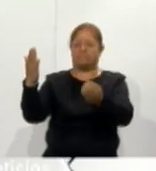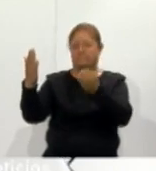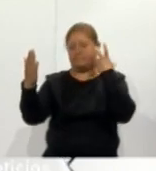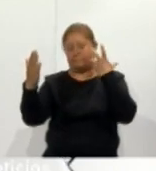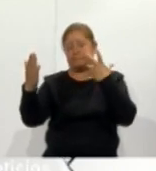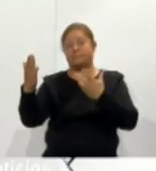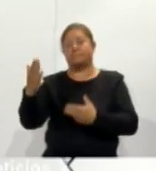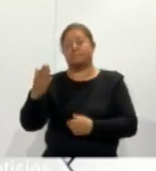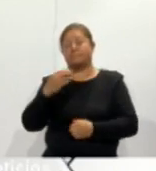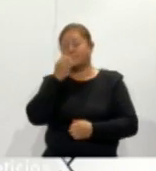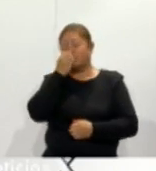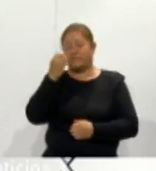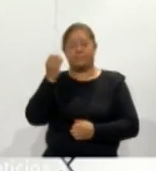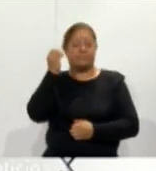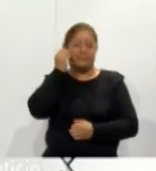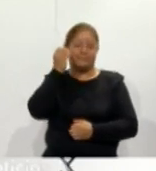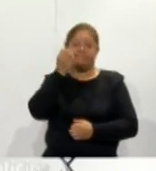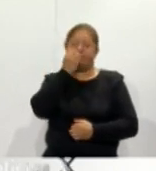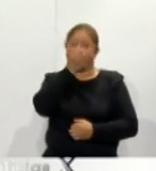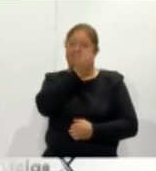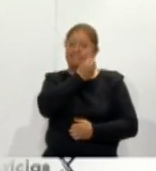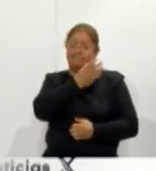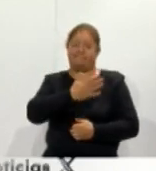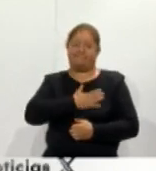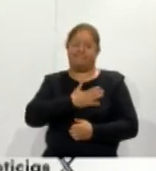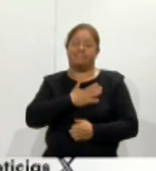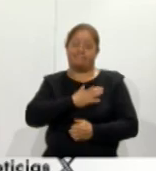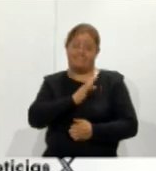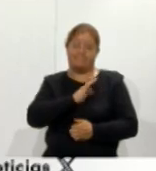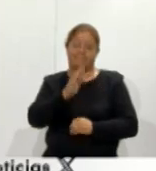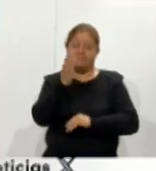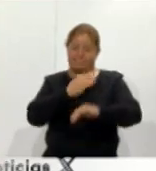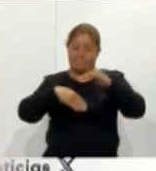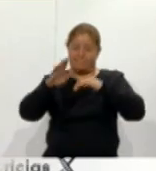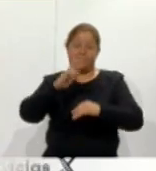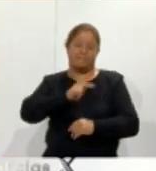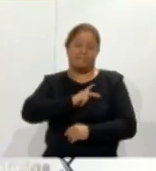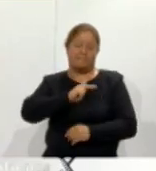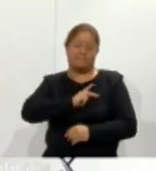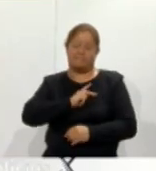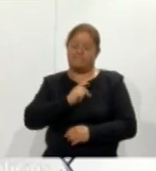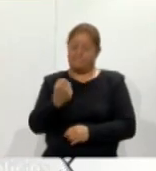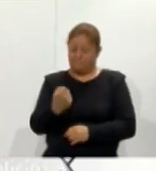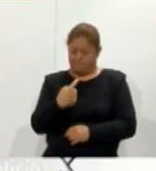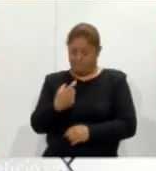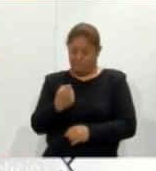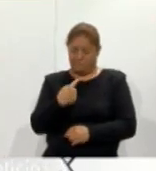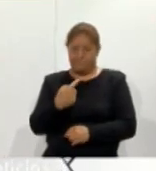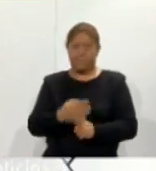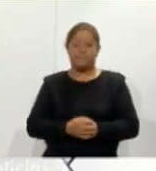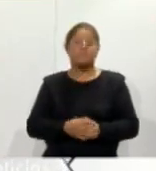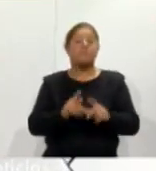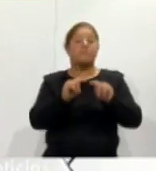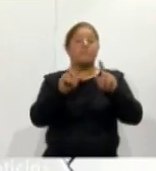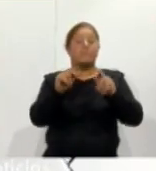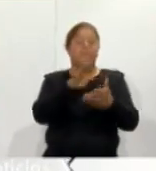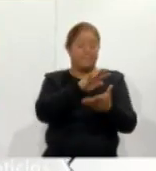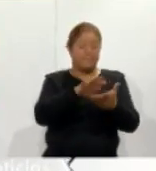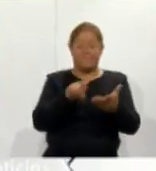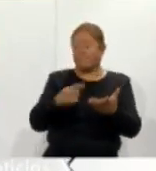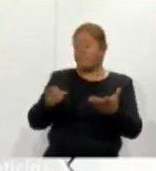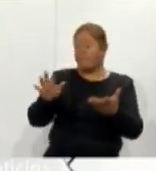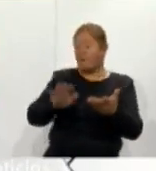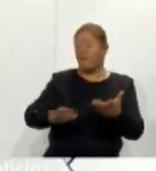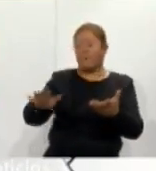Solo nosotros nos podemos vencer a nosotras mismas. Tlaxcalalea Las Mujeres continúa con su recorrido.